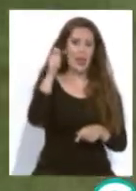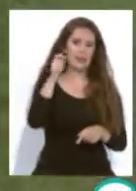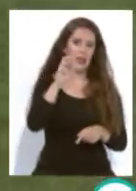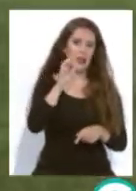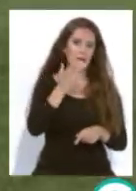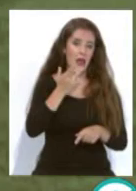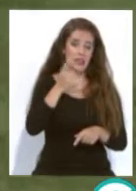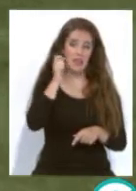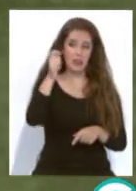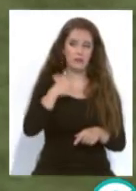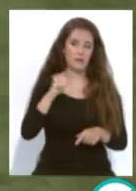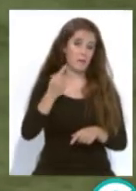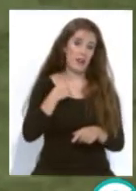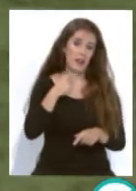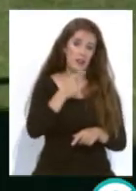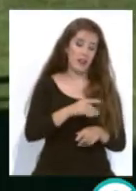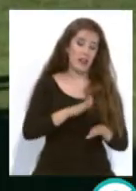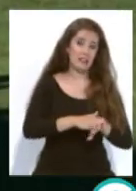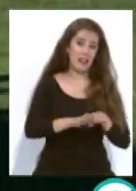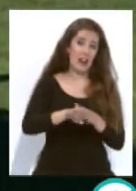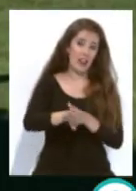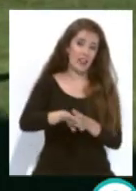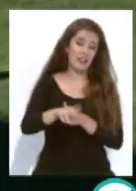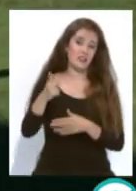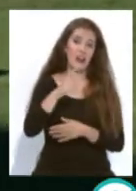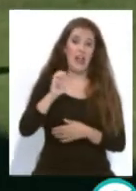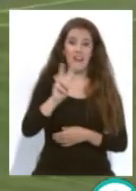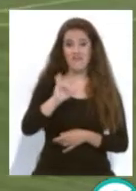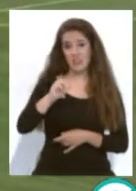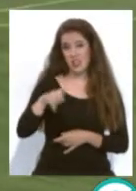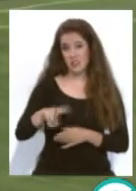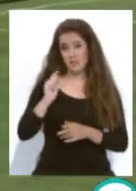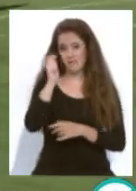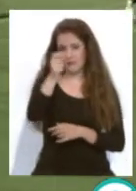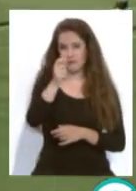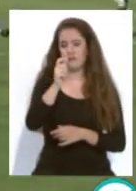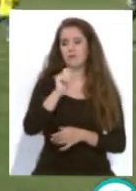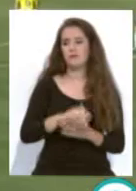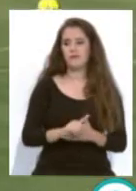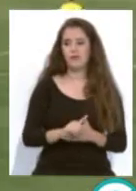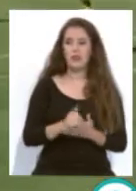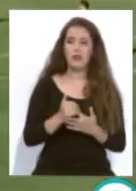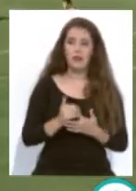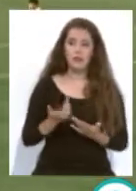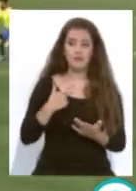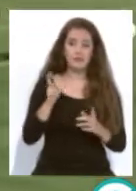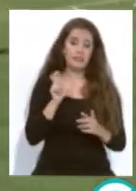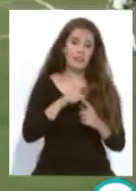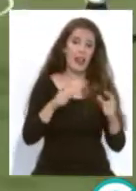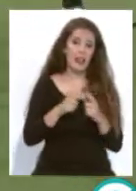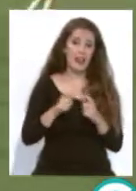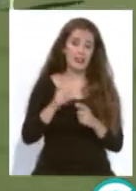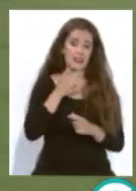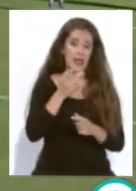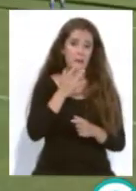que le señalaban al lateral derecho a Kevin, ¿no? tenía una tarjeta amarilla y en el segundo tiempo